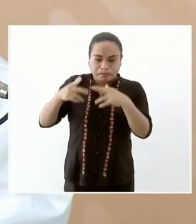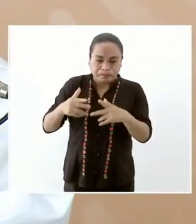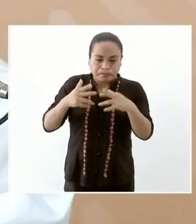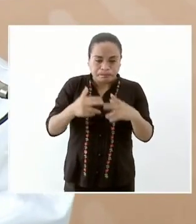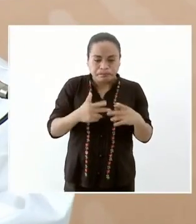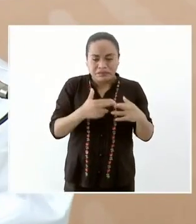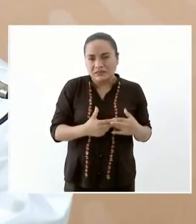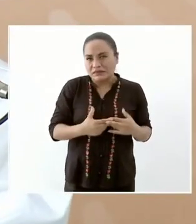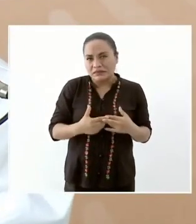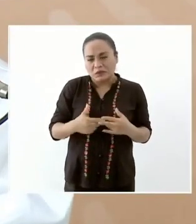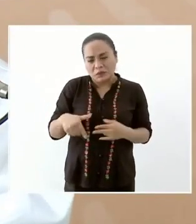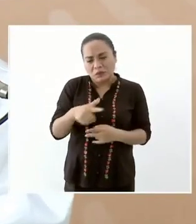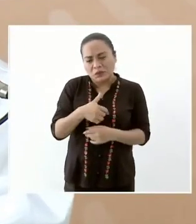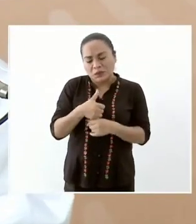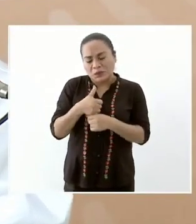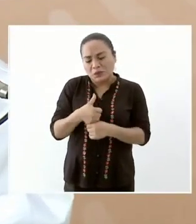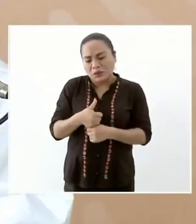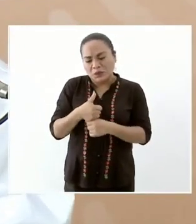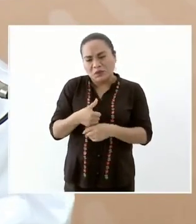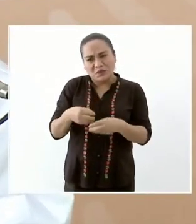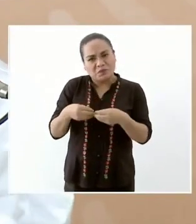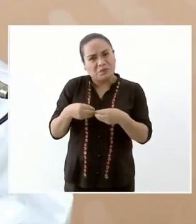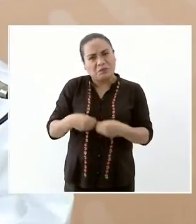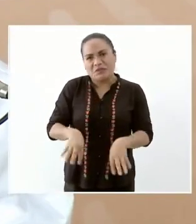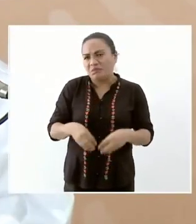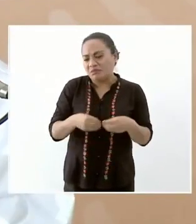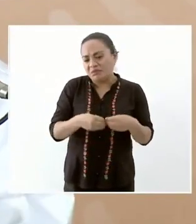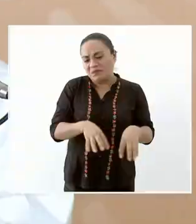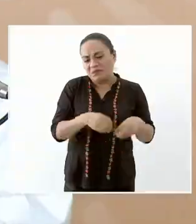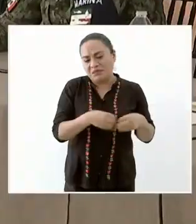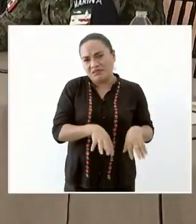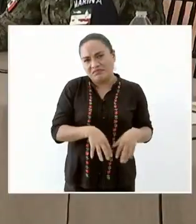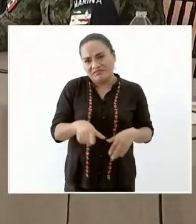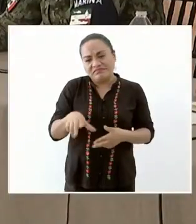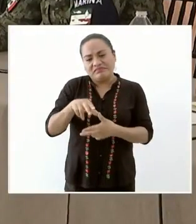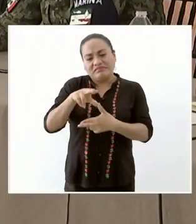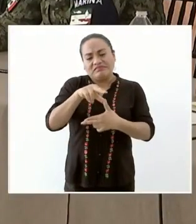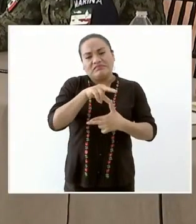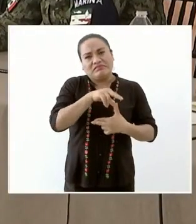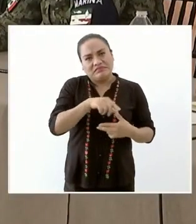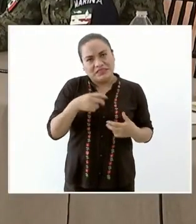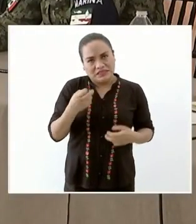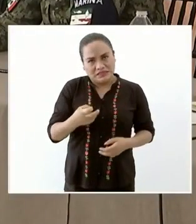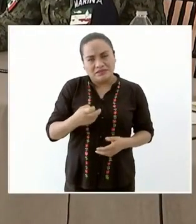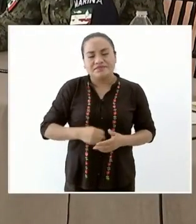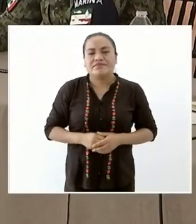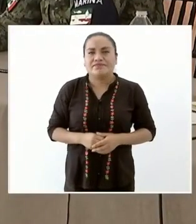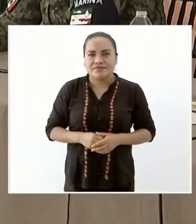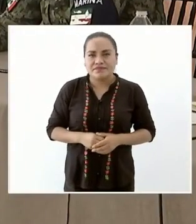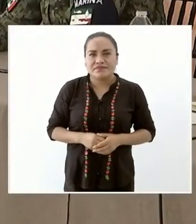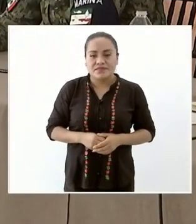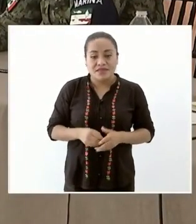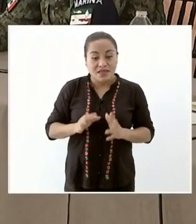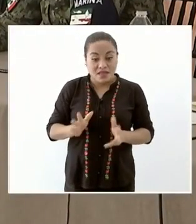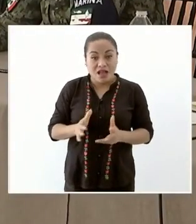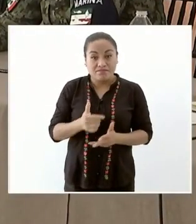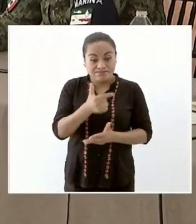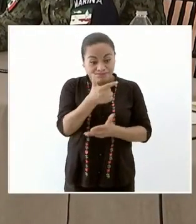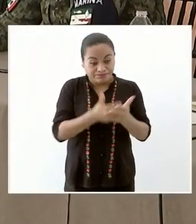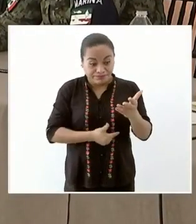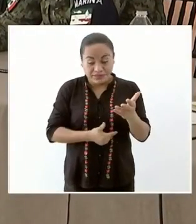el daño que le ocasionó en este caso el huracán y a partir de ese censo